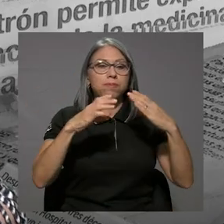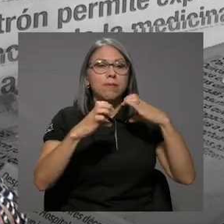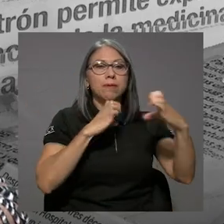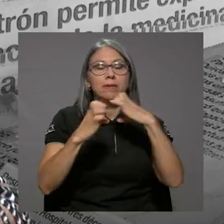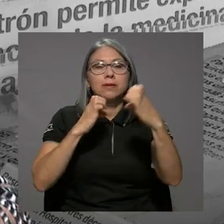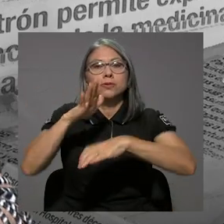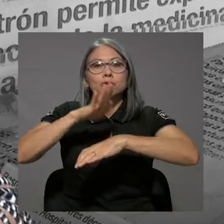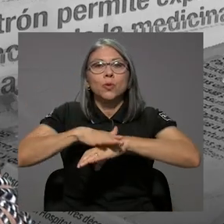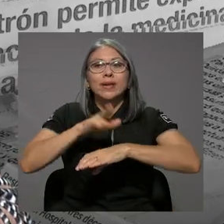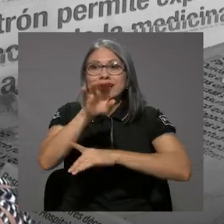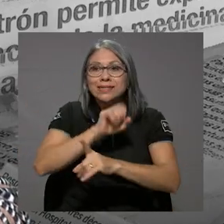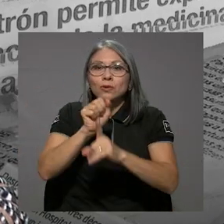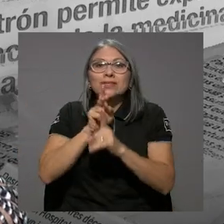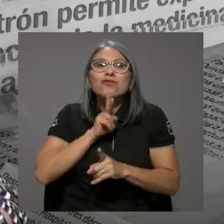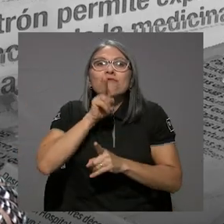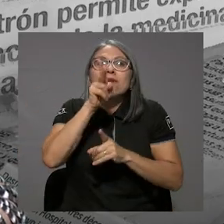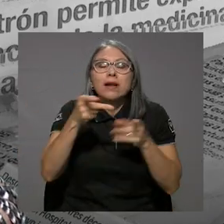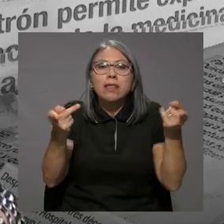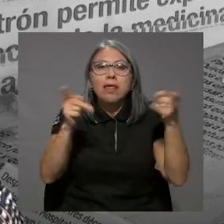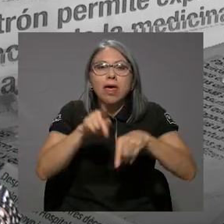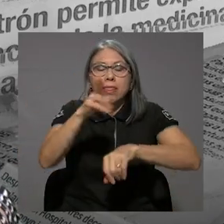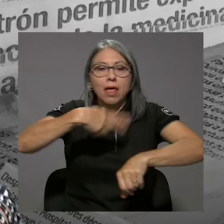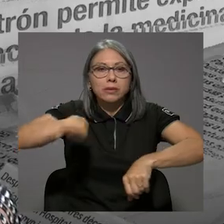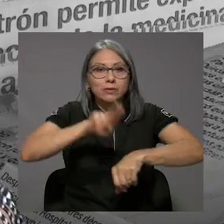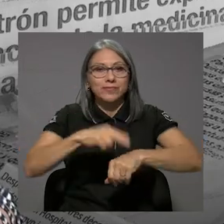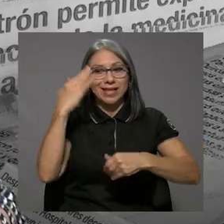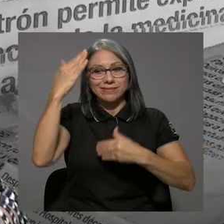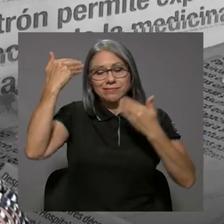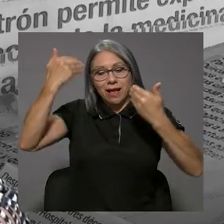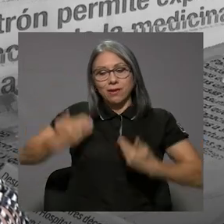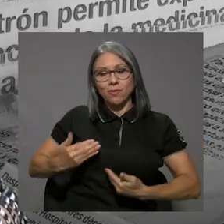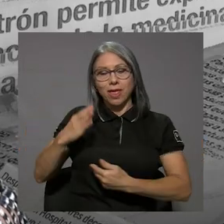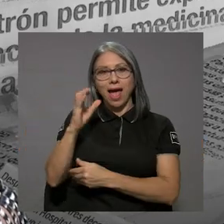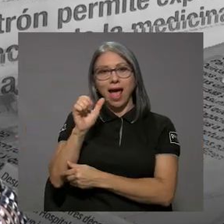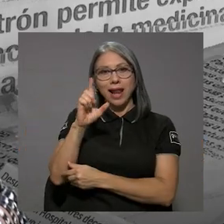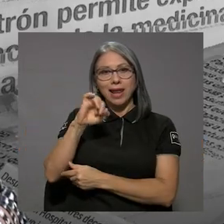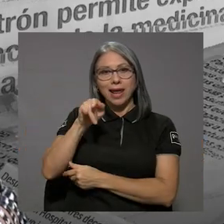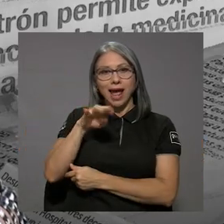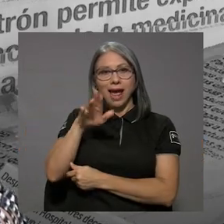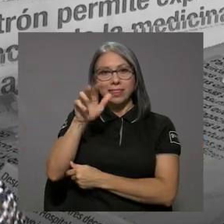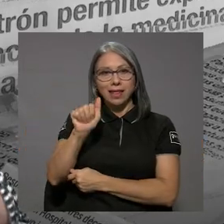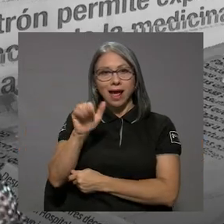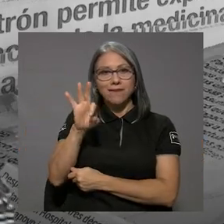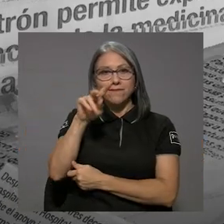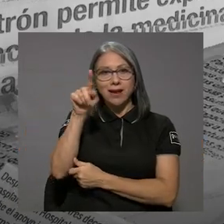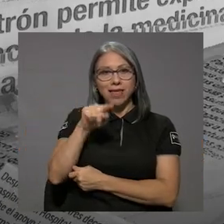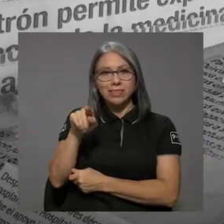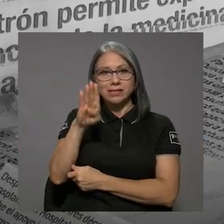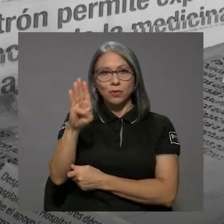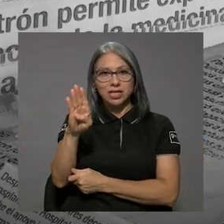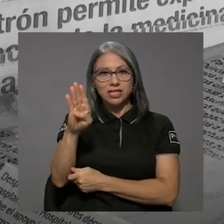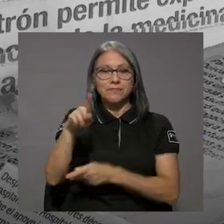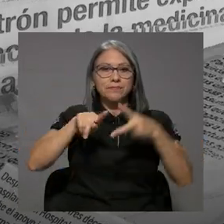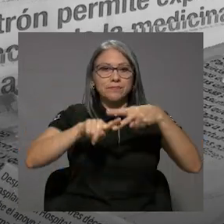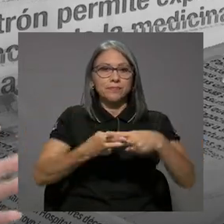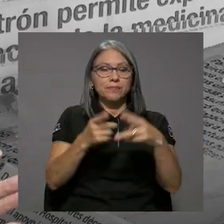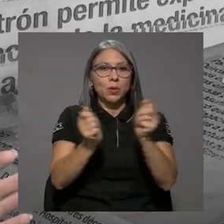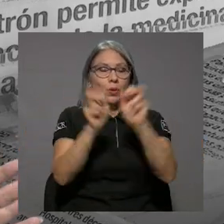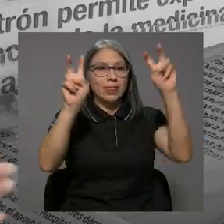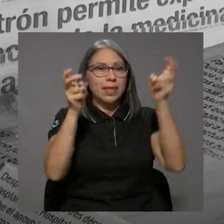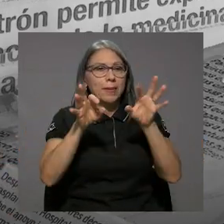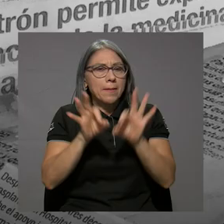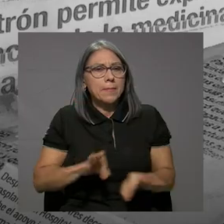sobre la realidad nacional. Les saluda Alejandra Fernández Bonilla. Y empezamos con un tema que es